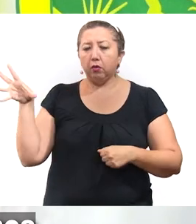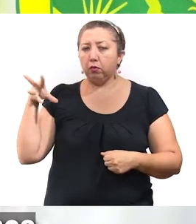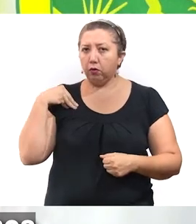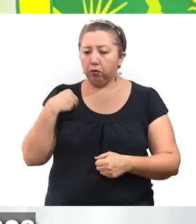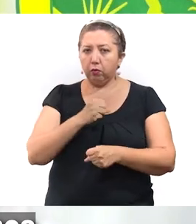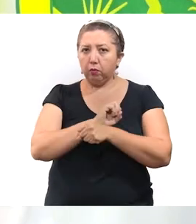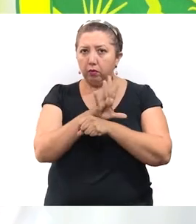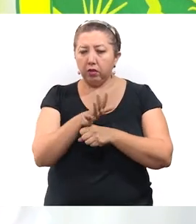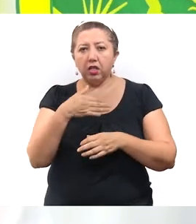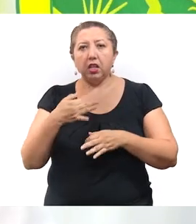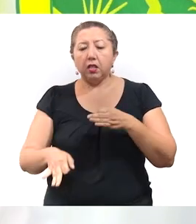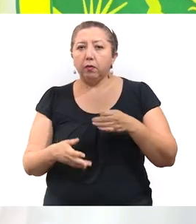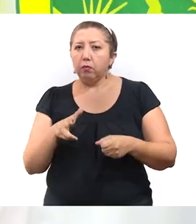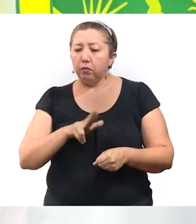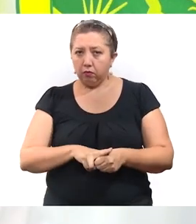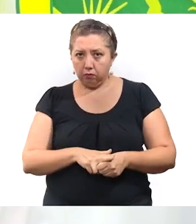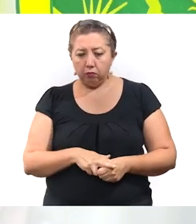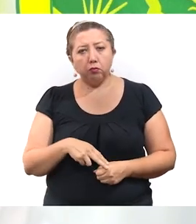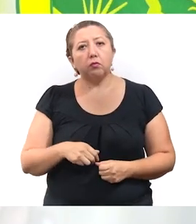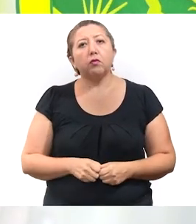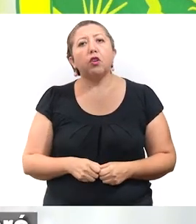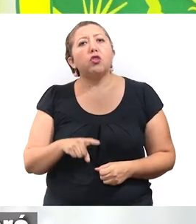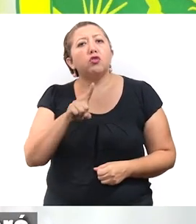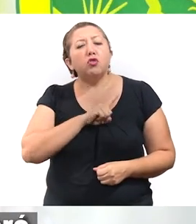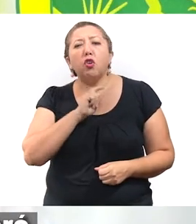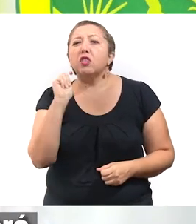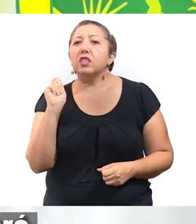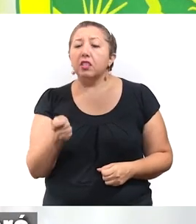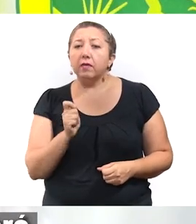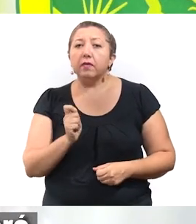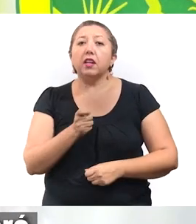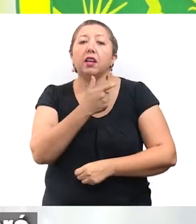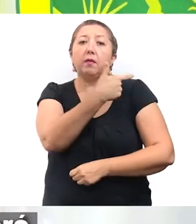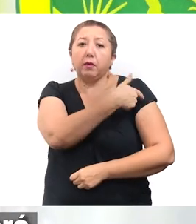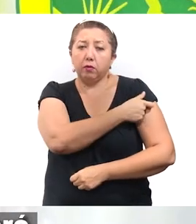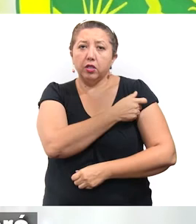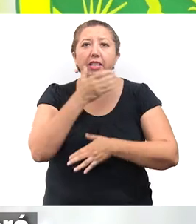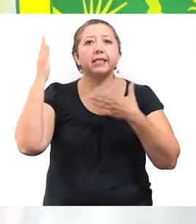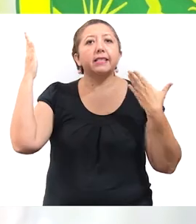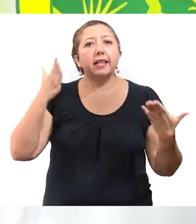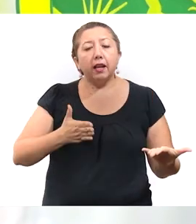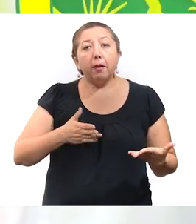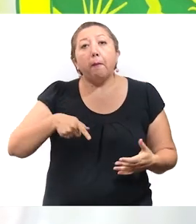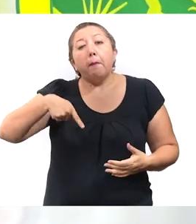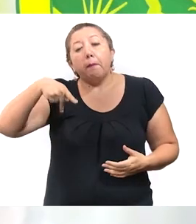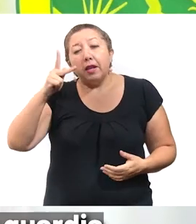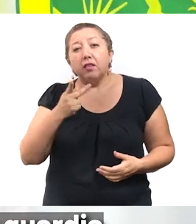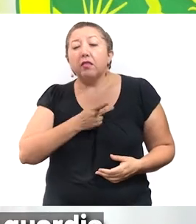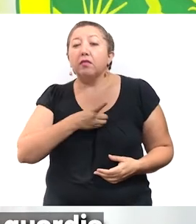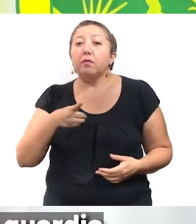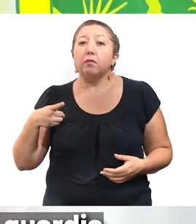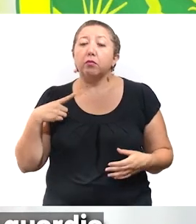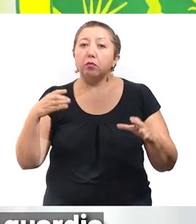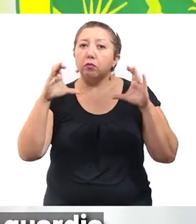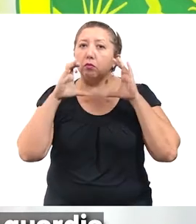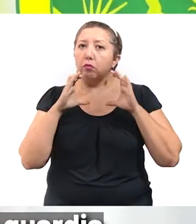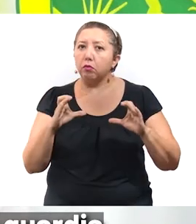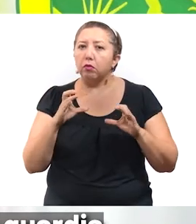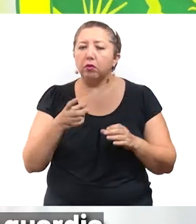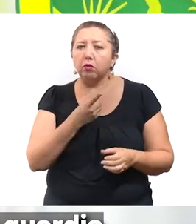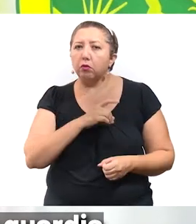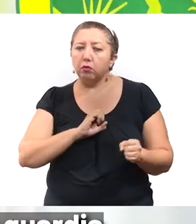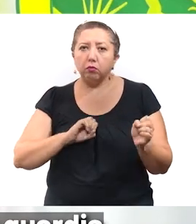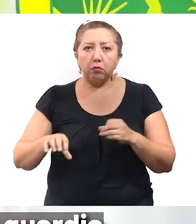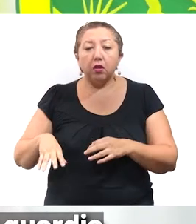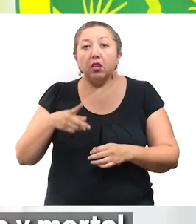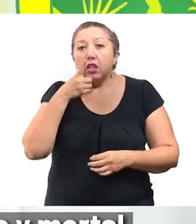peligro de contagiarnos y terminar hospitalizados. Solo significa que la vacunación llegará, pero mientras tanto debemos seguir cuidándonos y